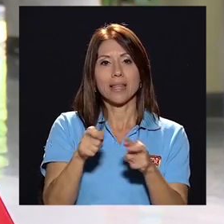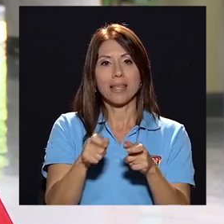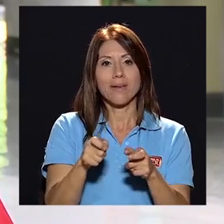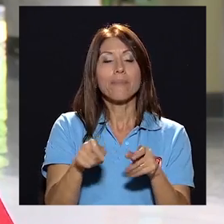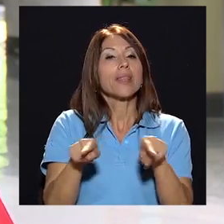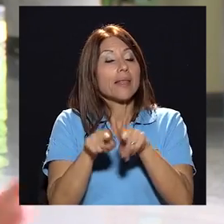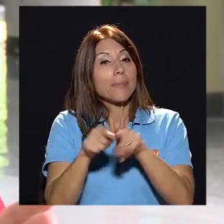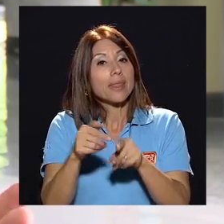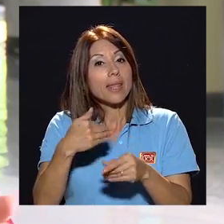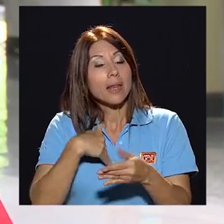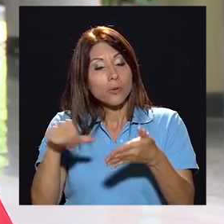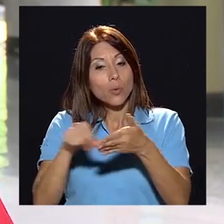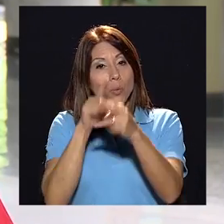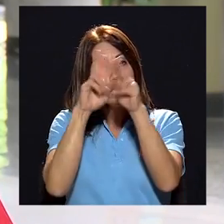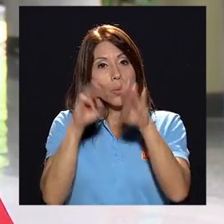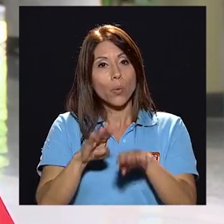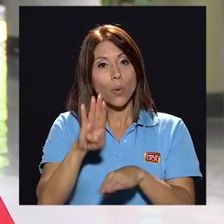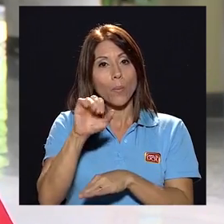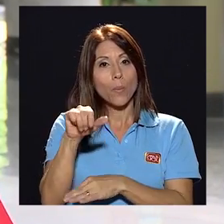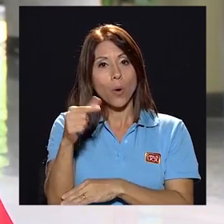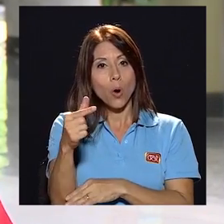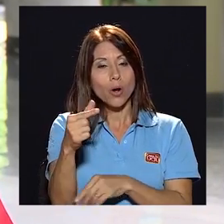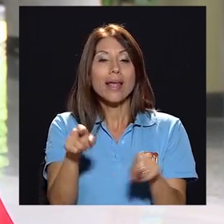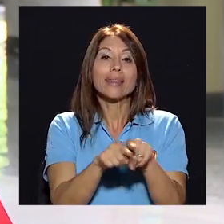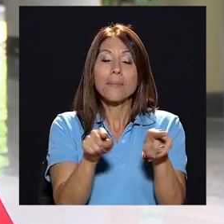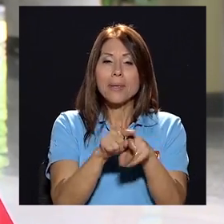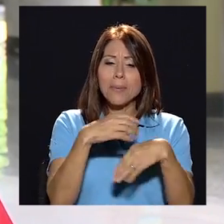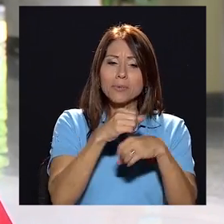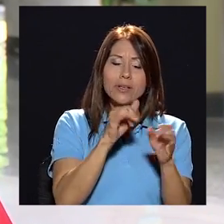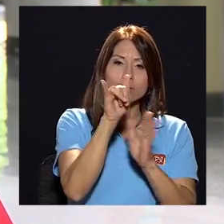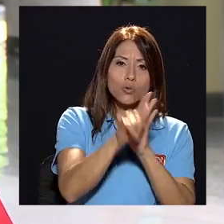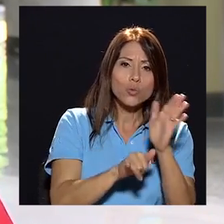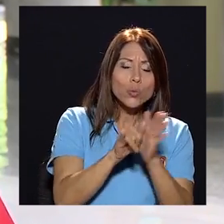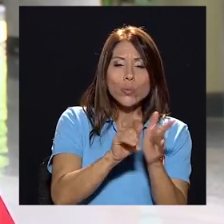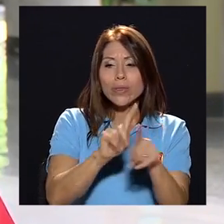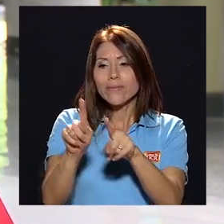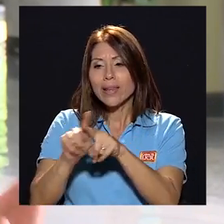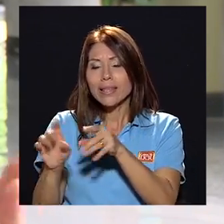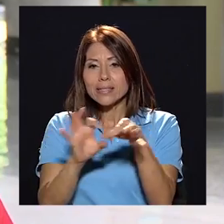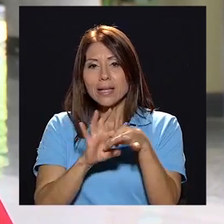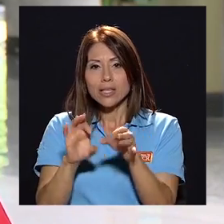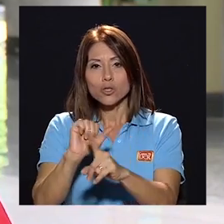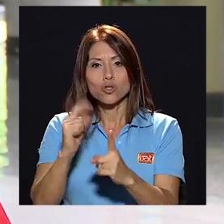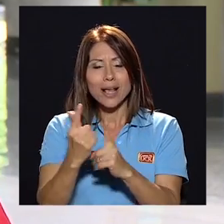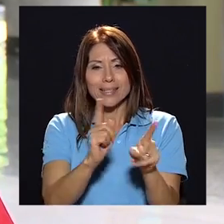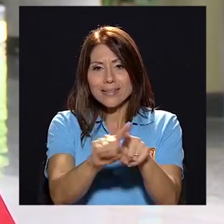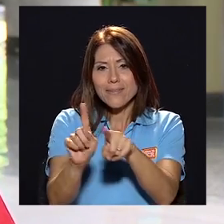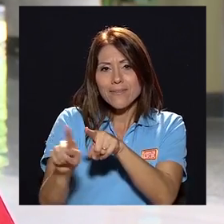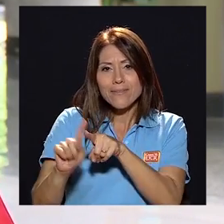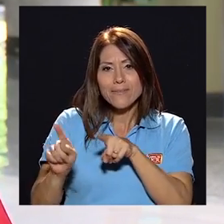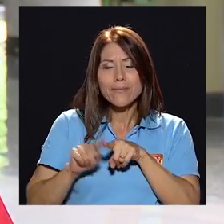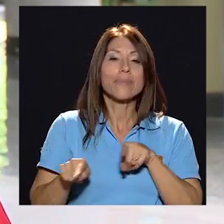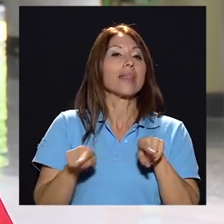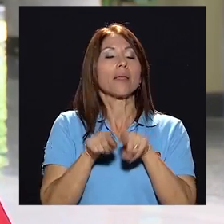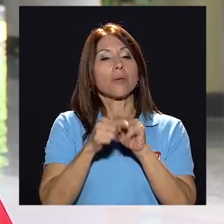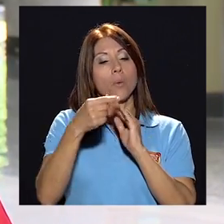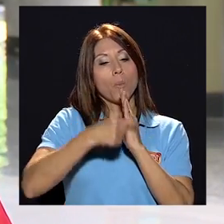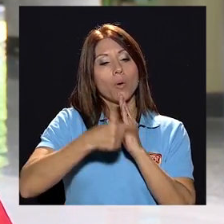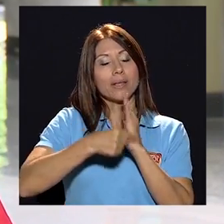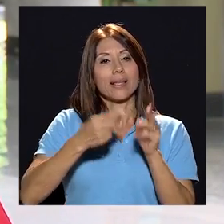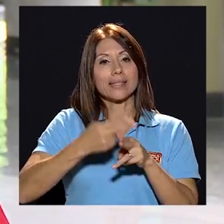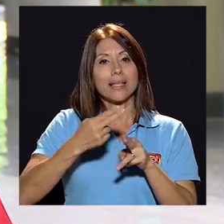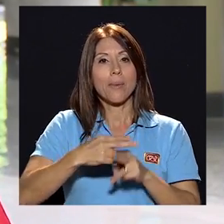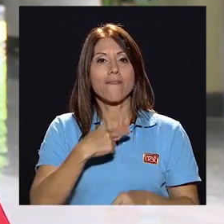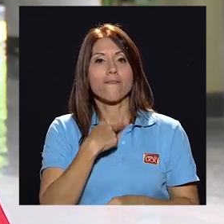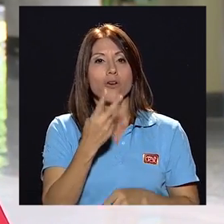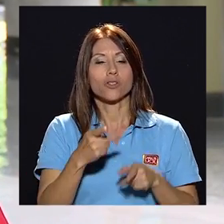y vamos a desarrollar otros medios a través de youtube a través de redes sociales en fin a través de diferentes medios vamos a hacer un boletín que